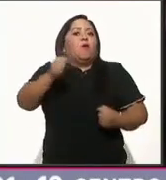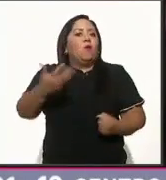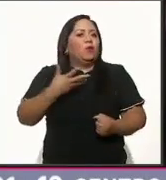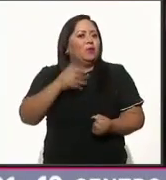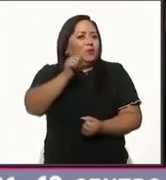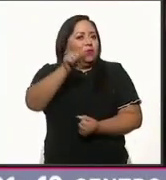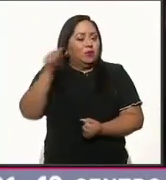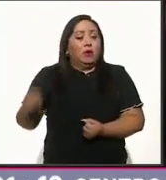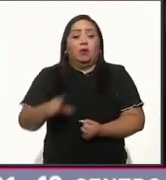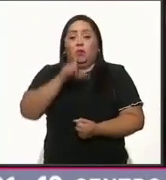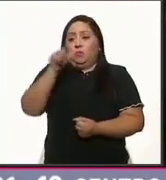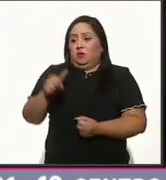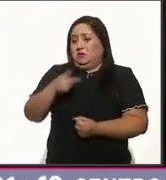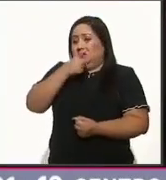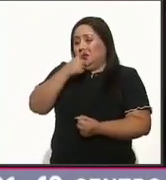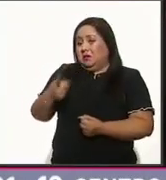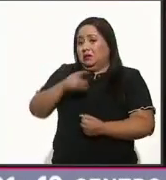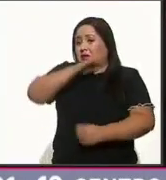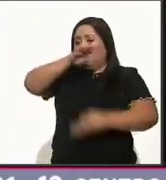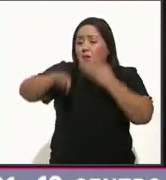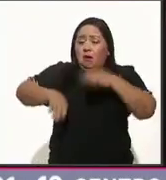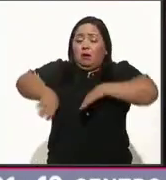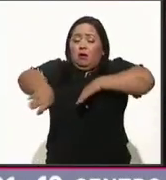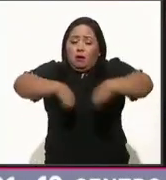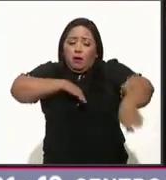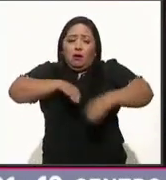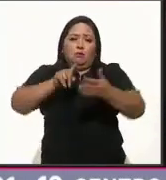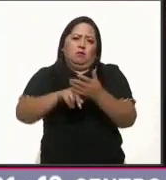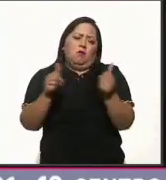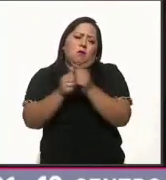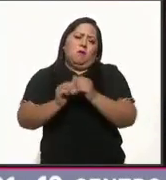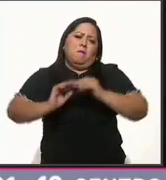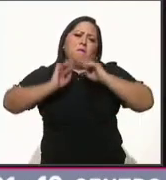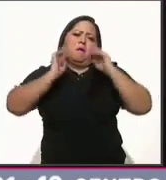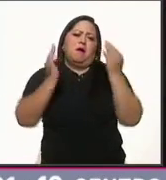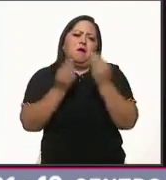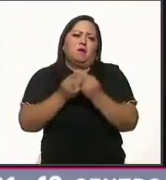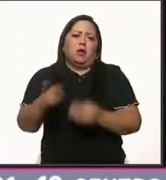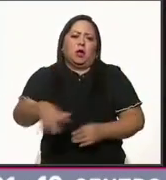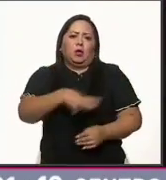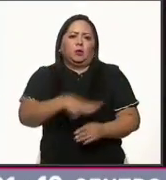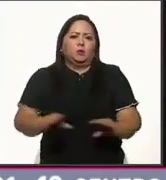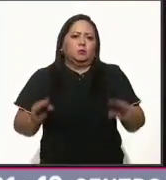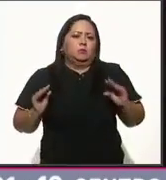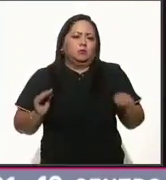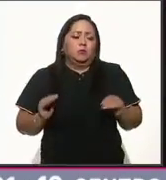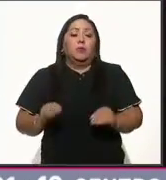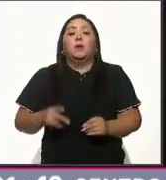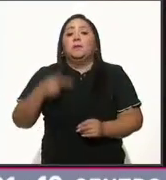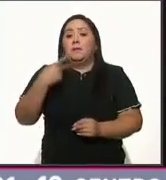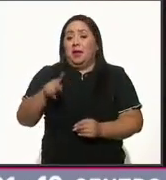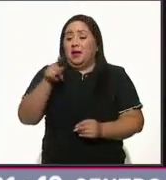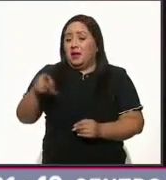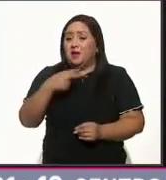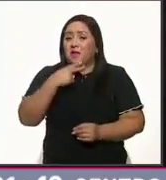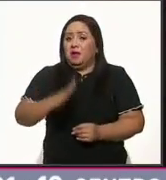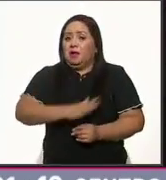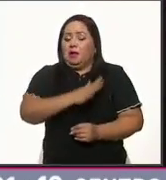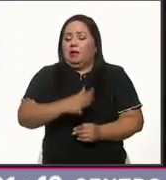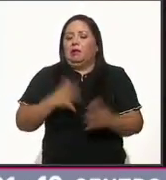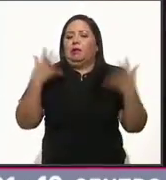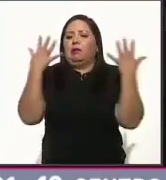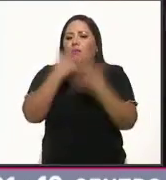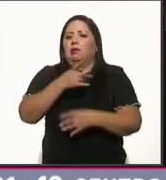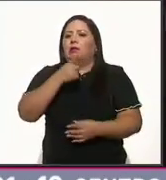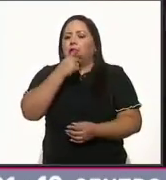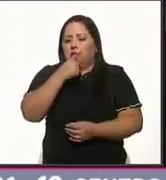señalamientos sobre trabajar codo a codo con el narcotráfico nunca fueron negados. Sin embargo, García Luna reconoció